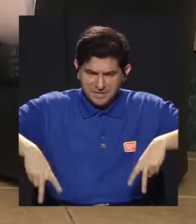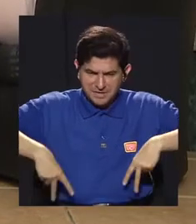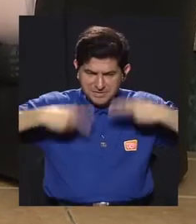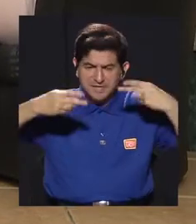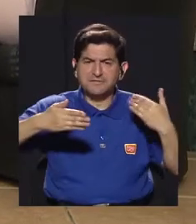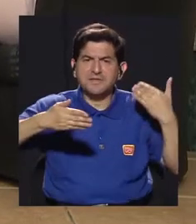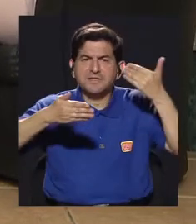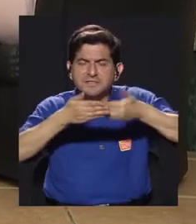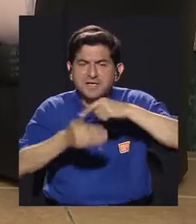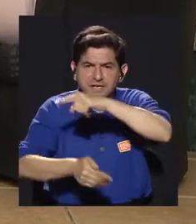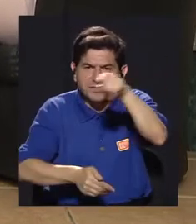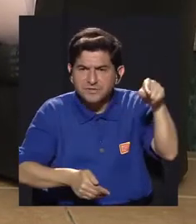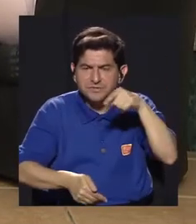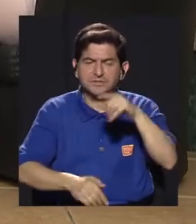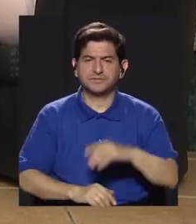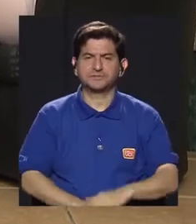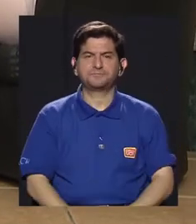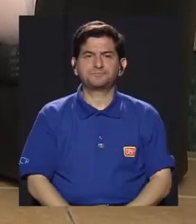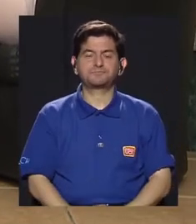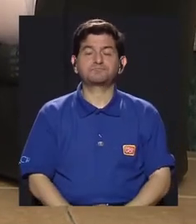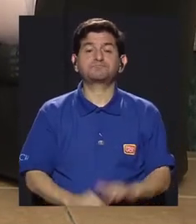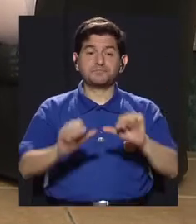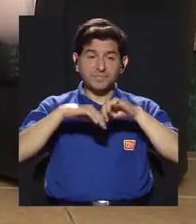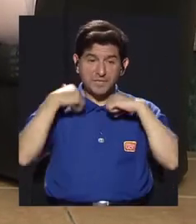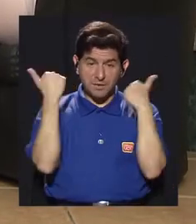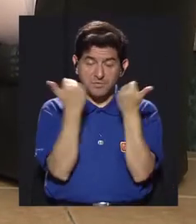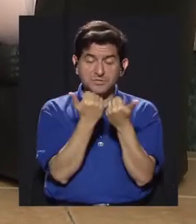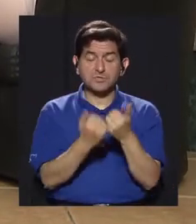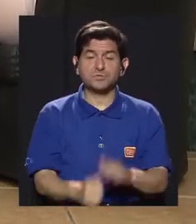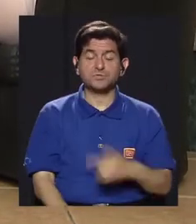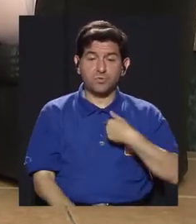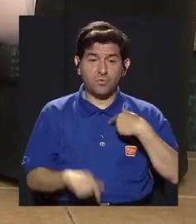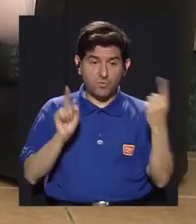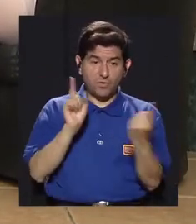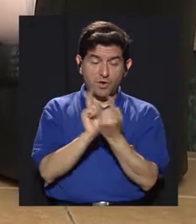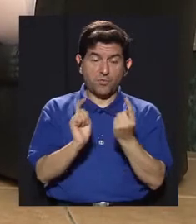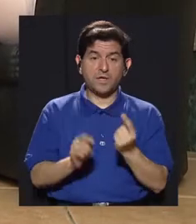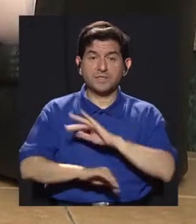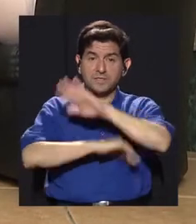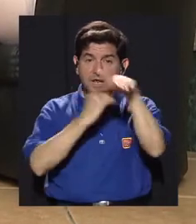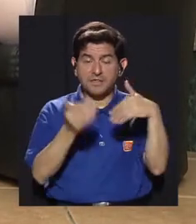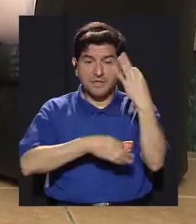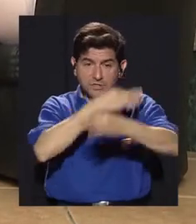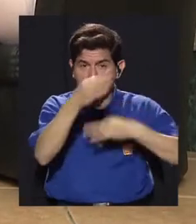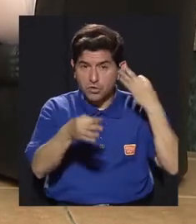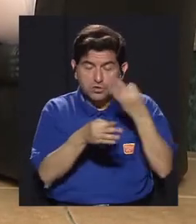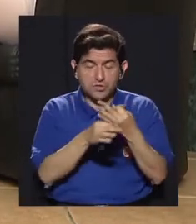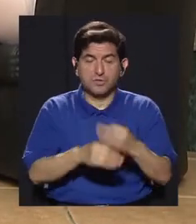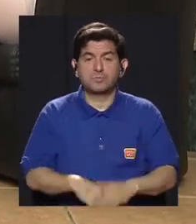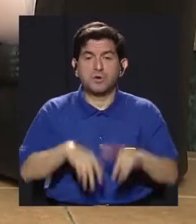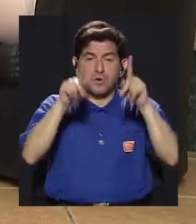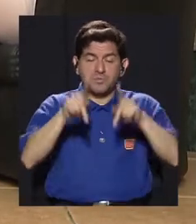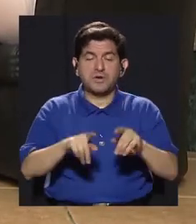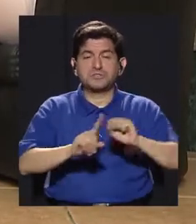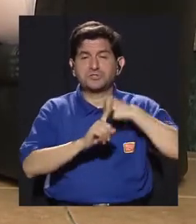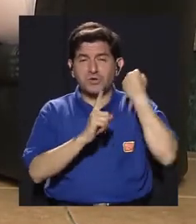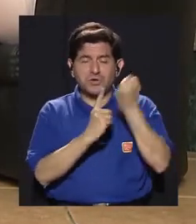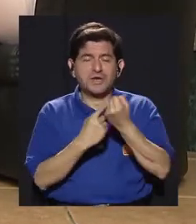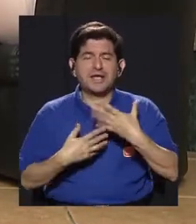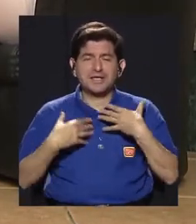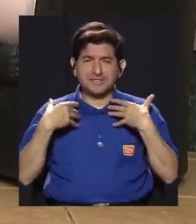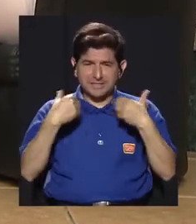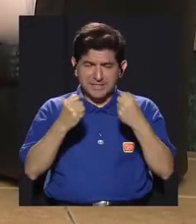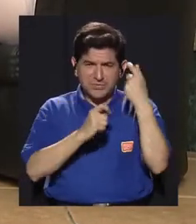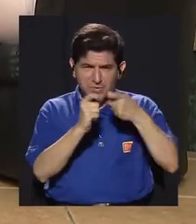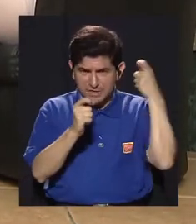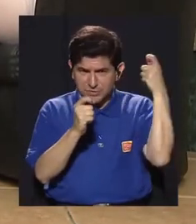que han estado muy cercanas a ustedes. Pues en la asociación uno se encuentra casos de todo tipo, de personas que llegaron por una condición de salud